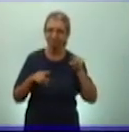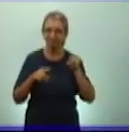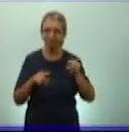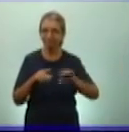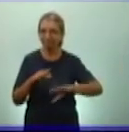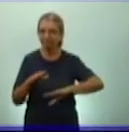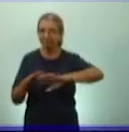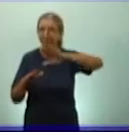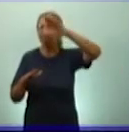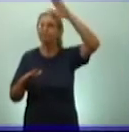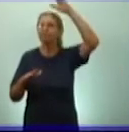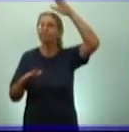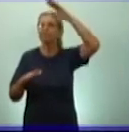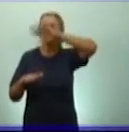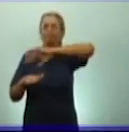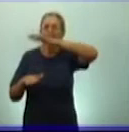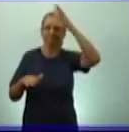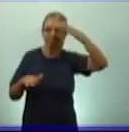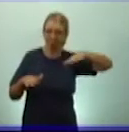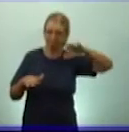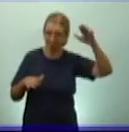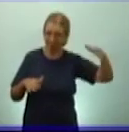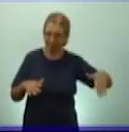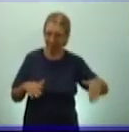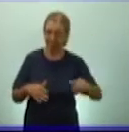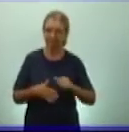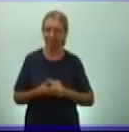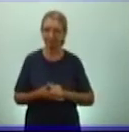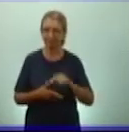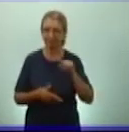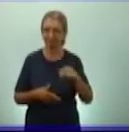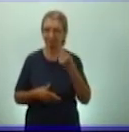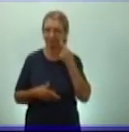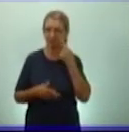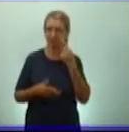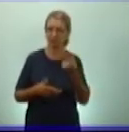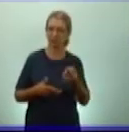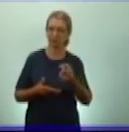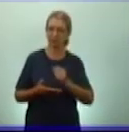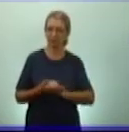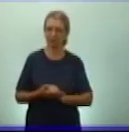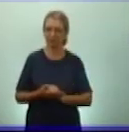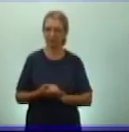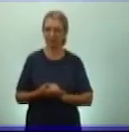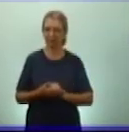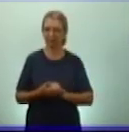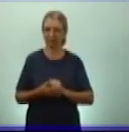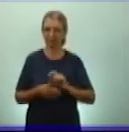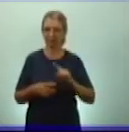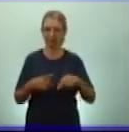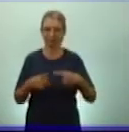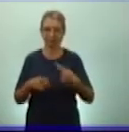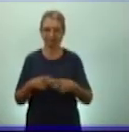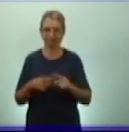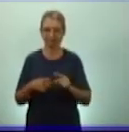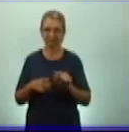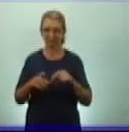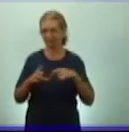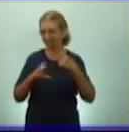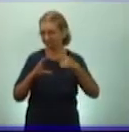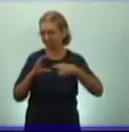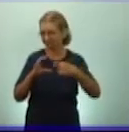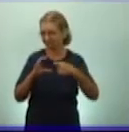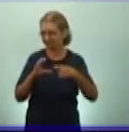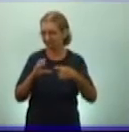montañas. Por tanto, les propongo muchachos que veamos un momento el siguiente material donde vamos a